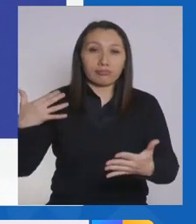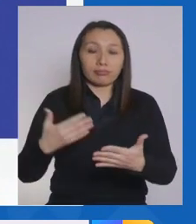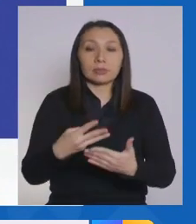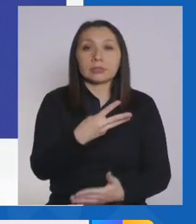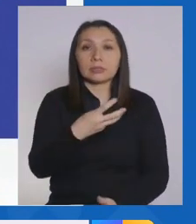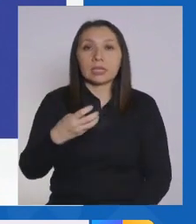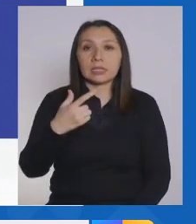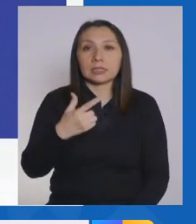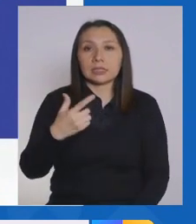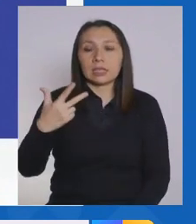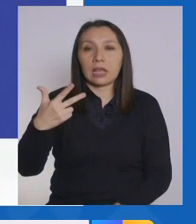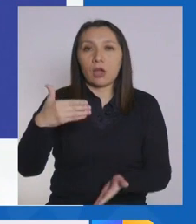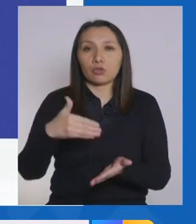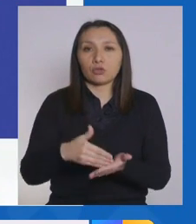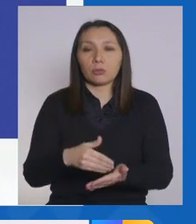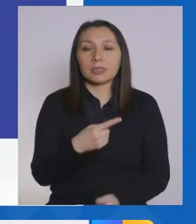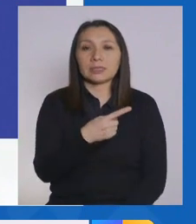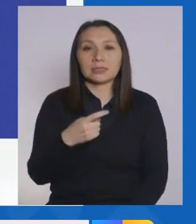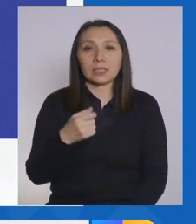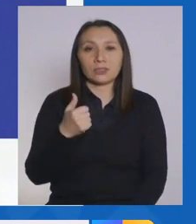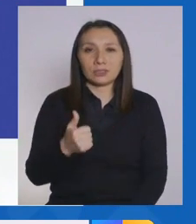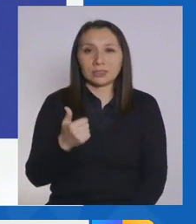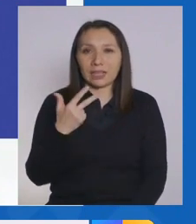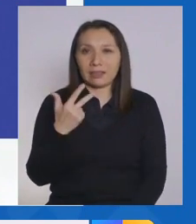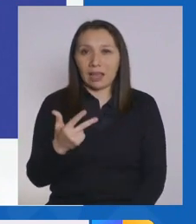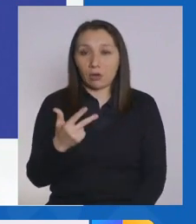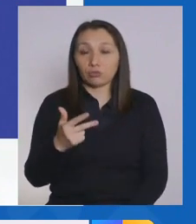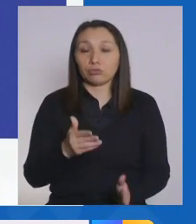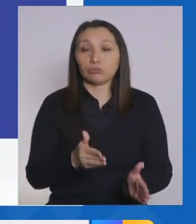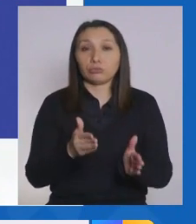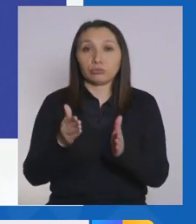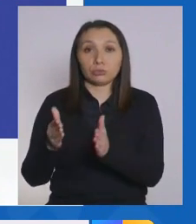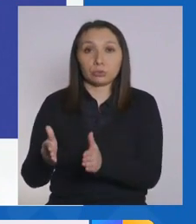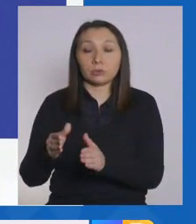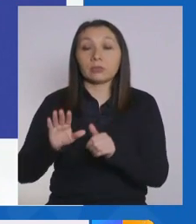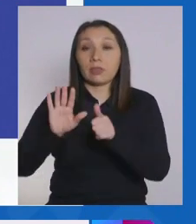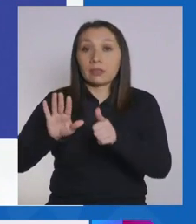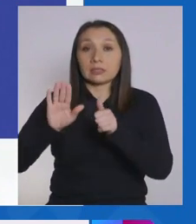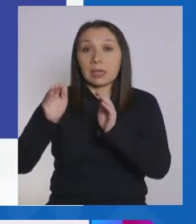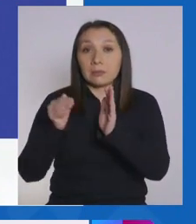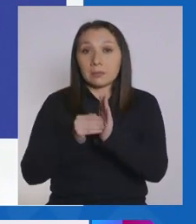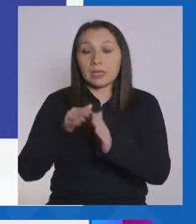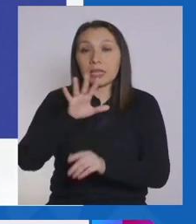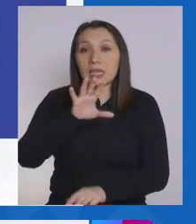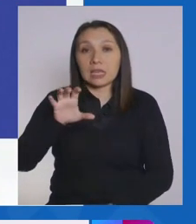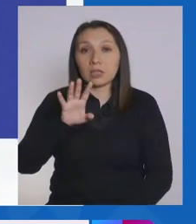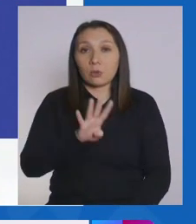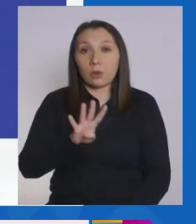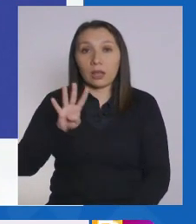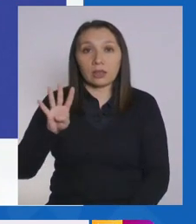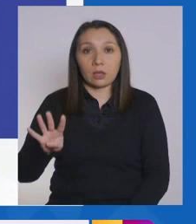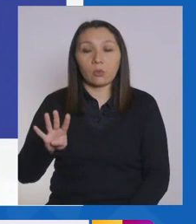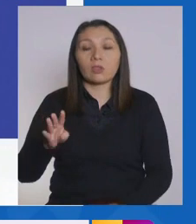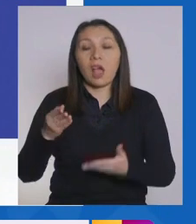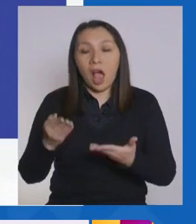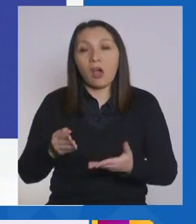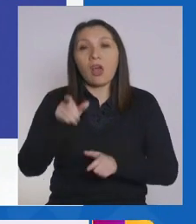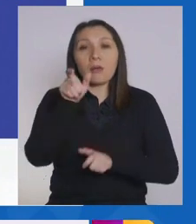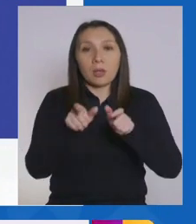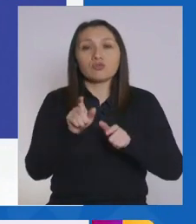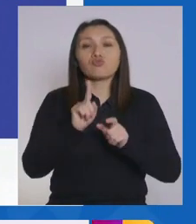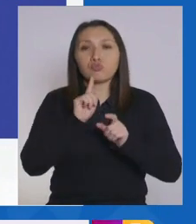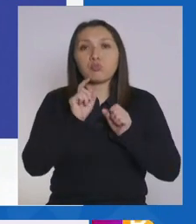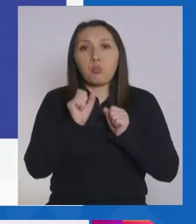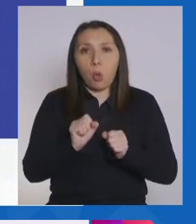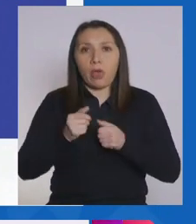378.168, de las cuales 16.544 son personas